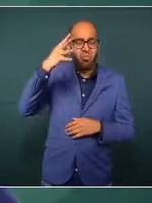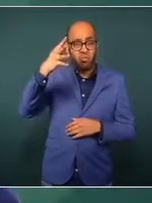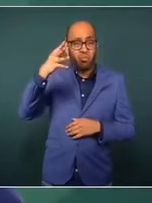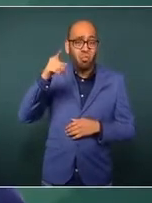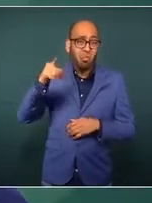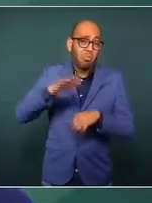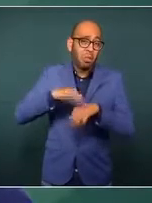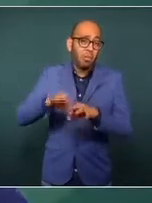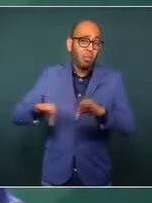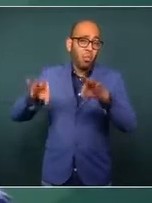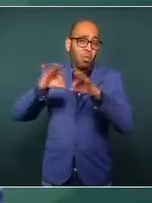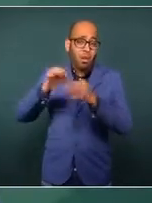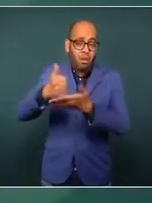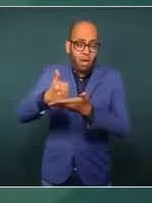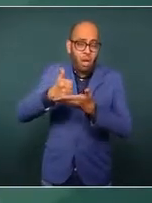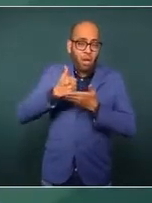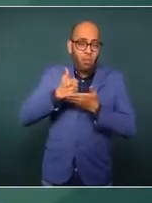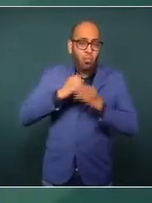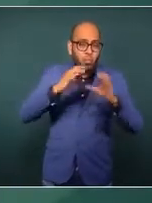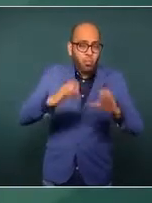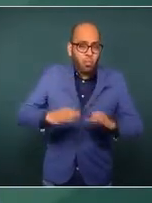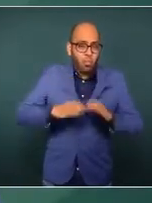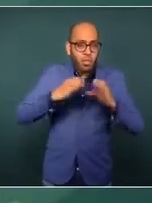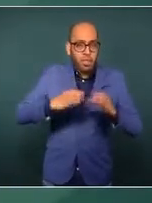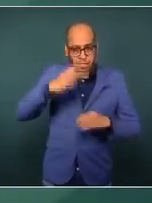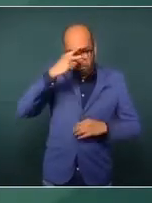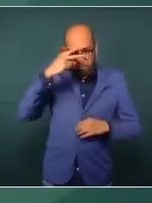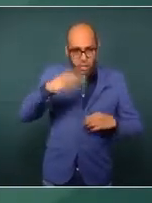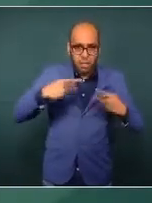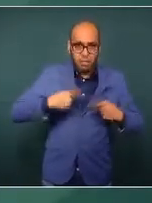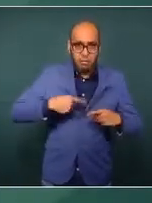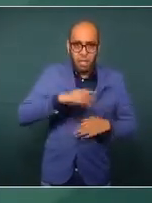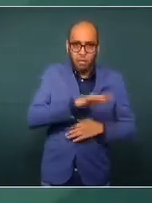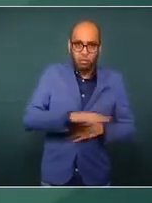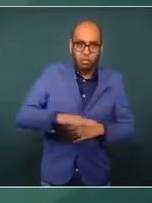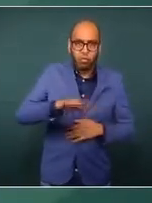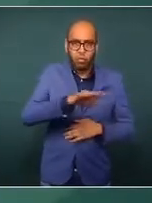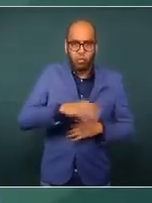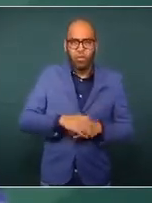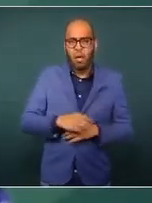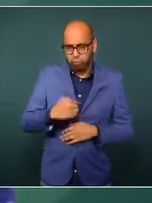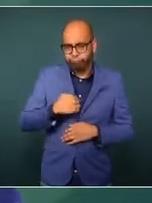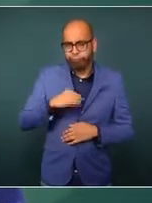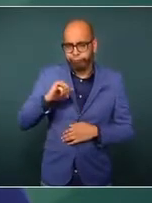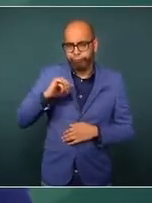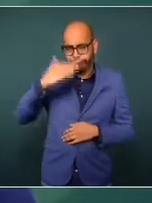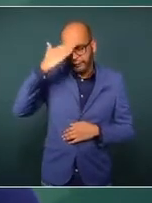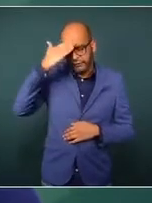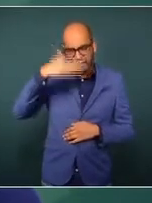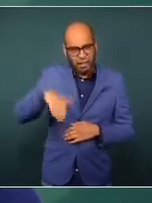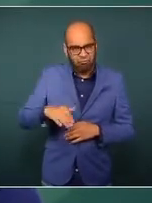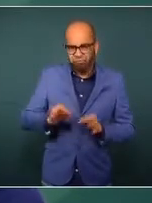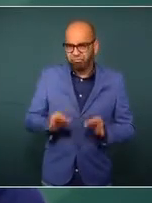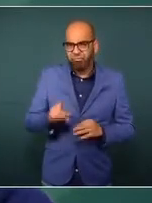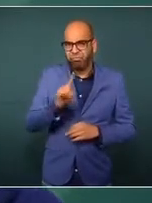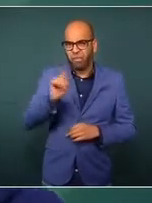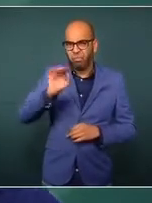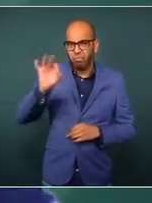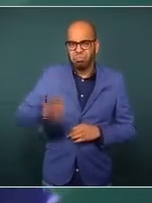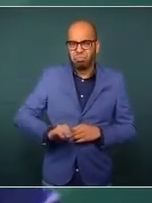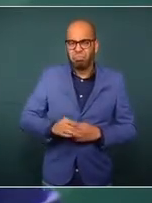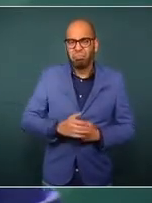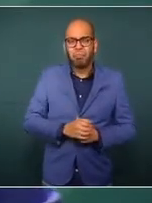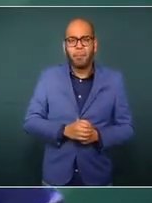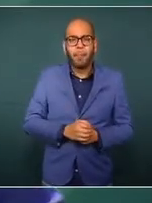por la seguridad de los mexicanos absolutamente convencido de ello quise aclarar esto